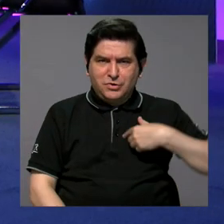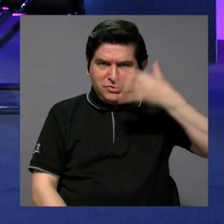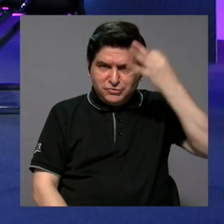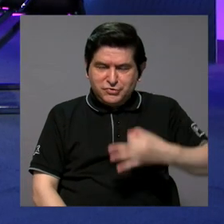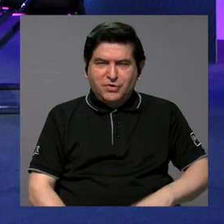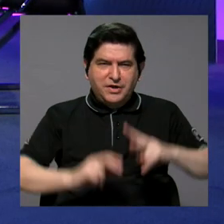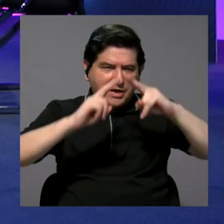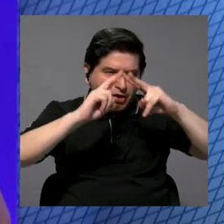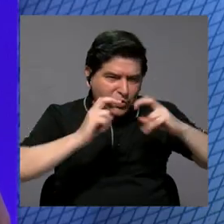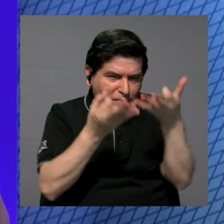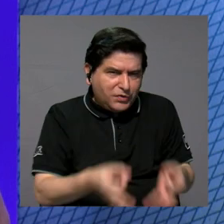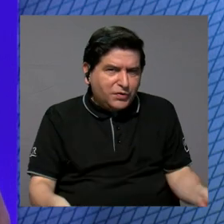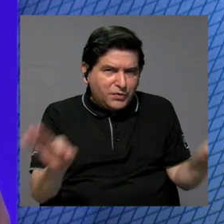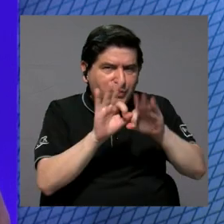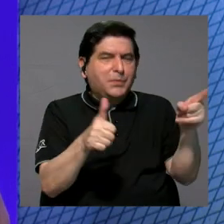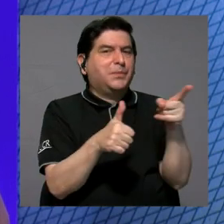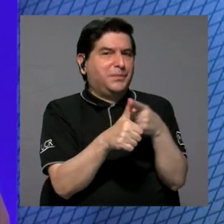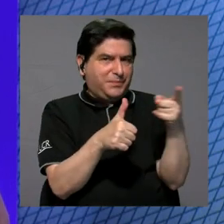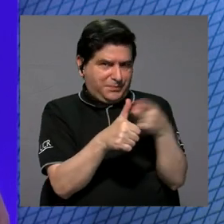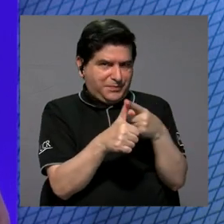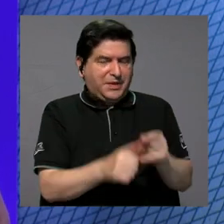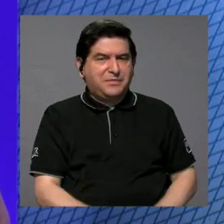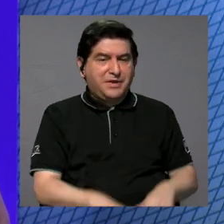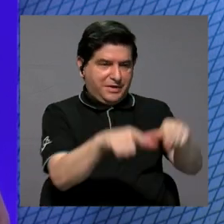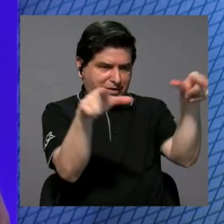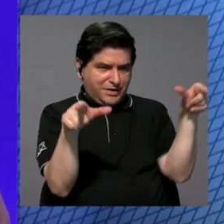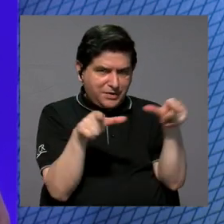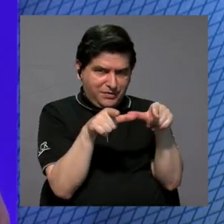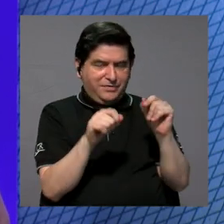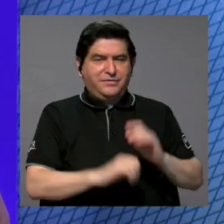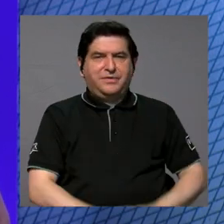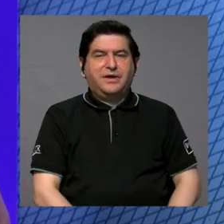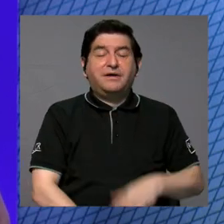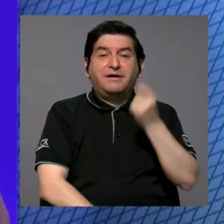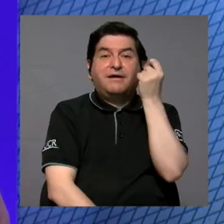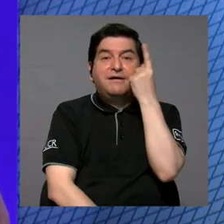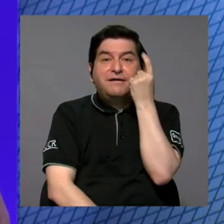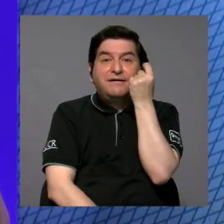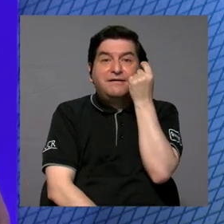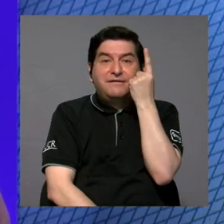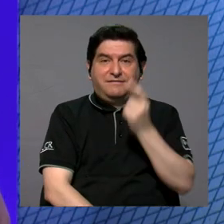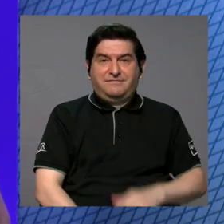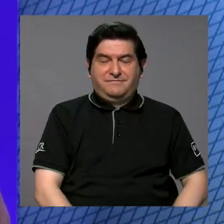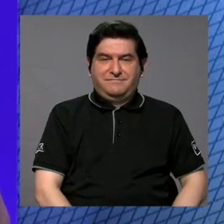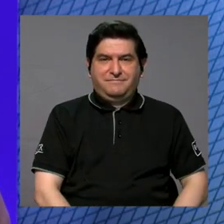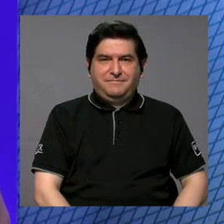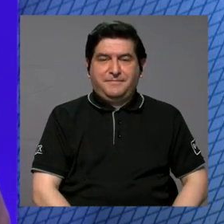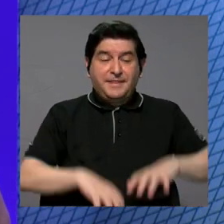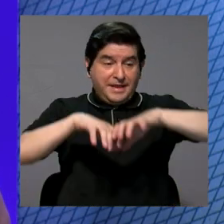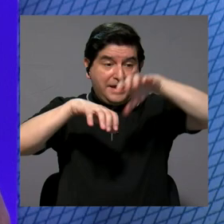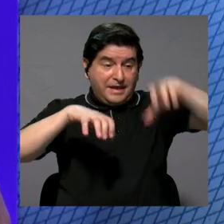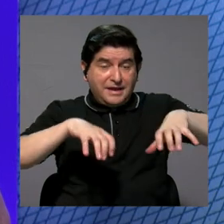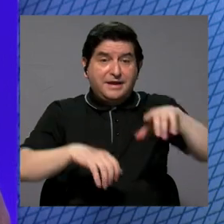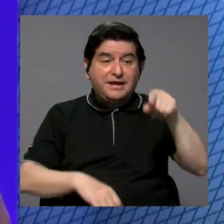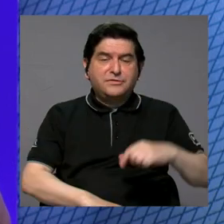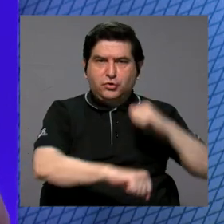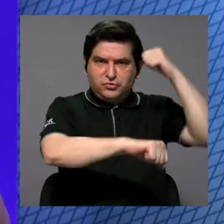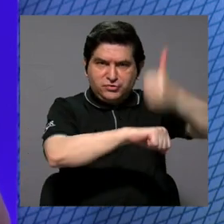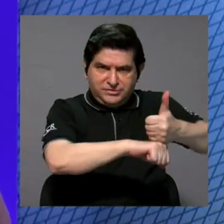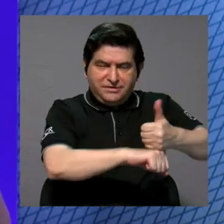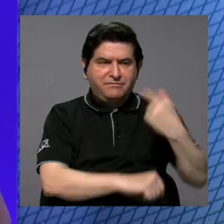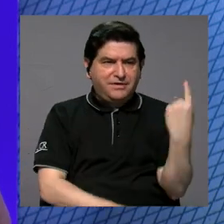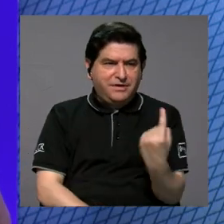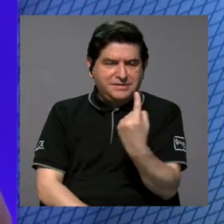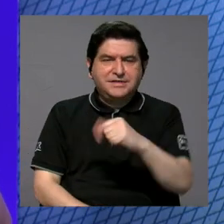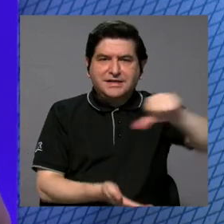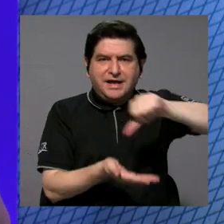lectura importante, primero que todo, desde lo local, comprender en el cantón donde se están posicionados, cada uno